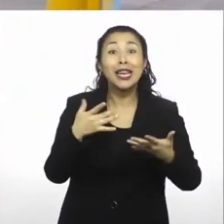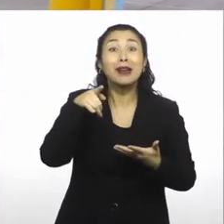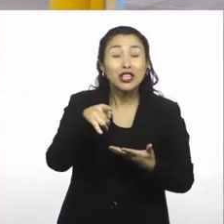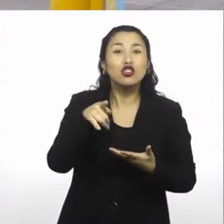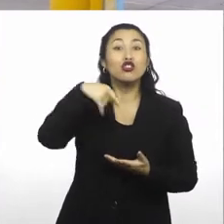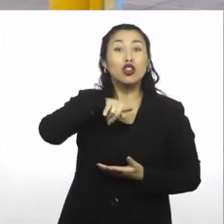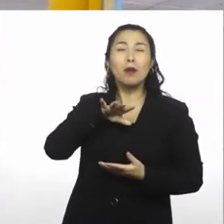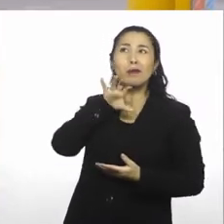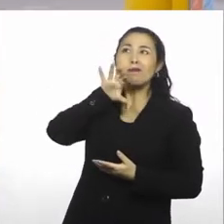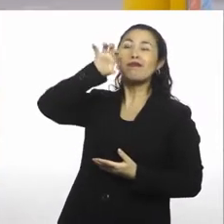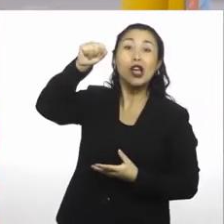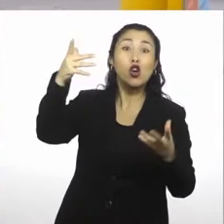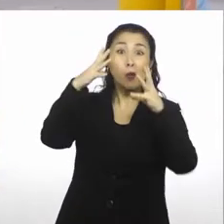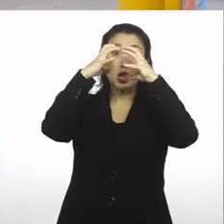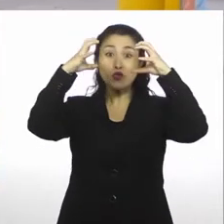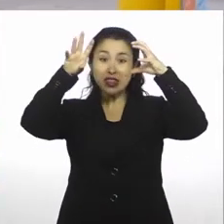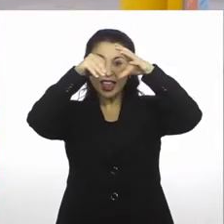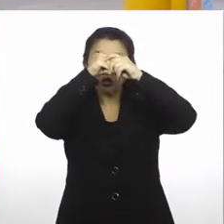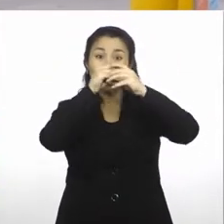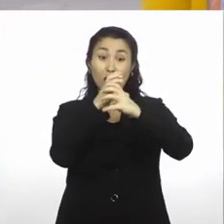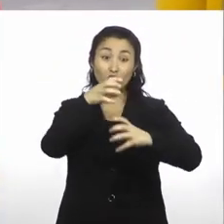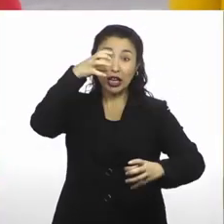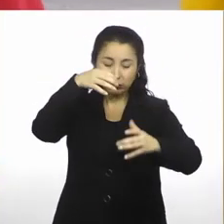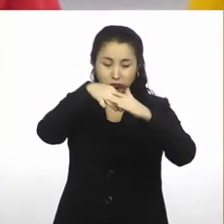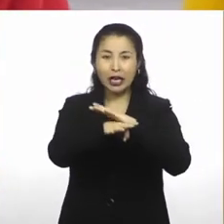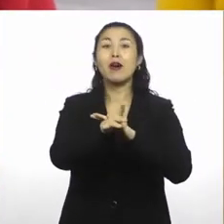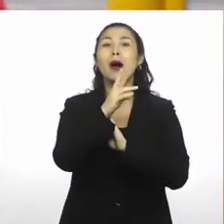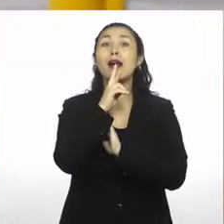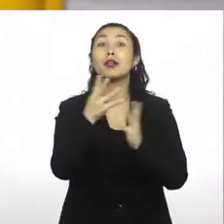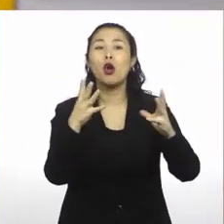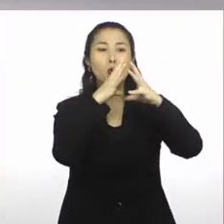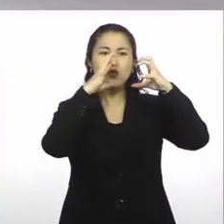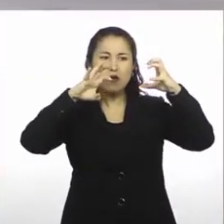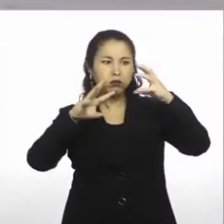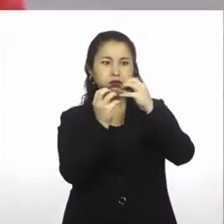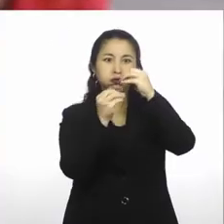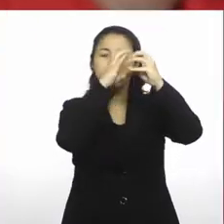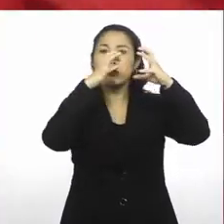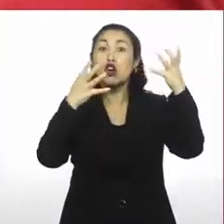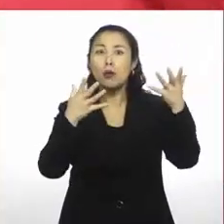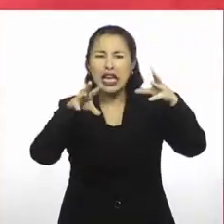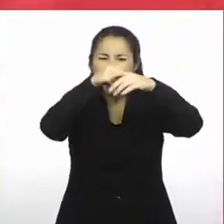una nube en una botella y vamos a responder cómo se forman y de qué están hechas. Acompañen.